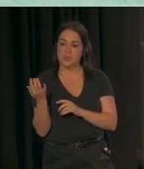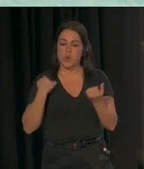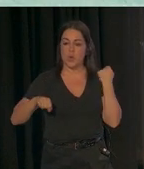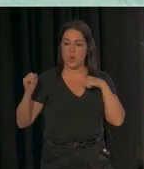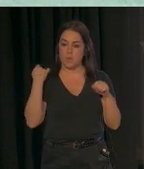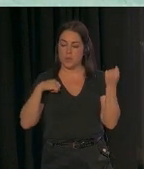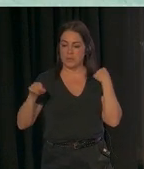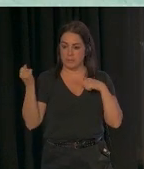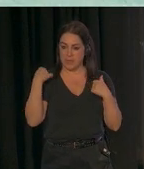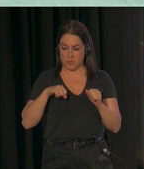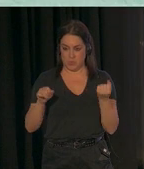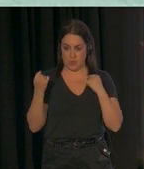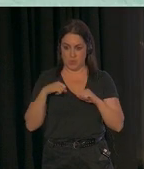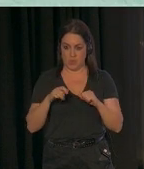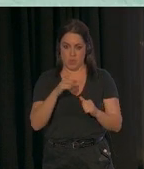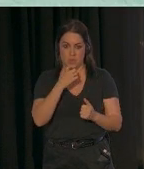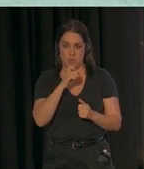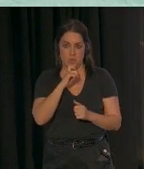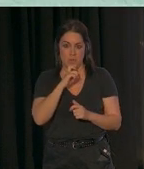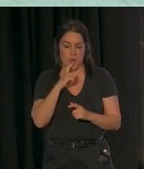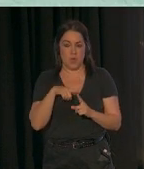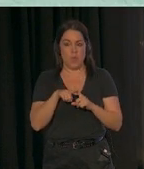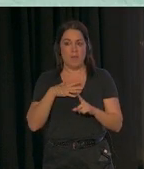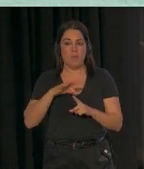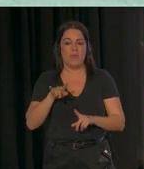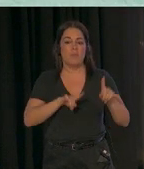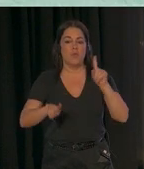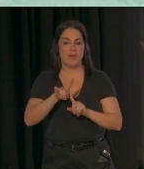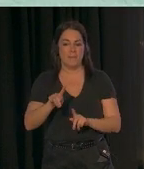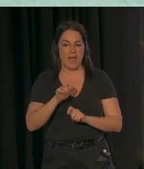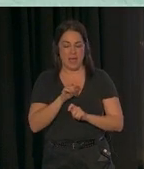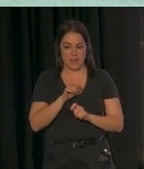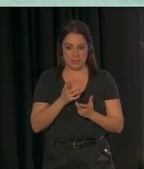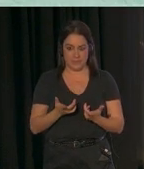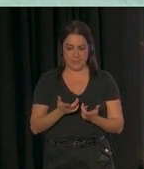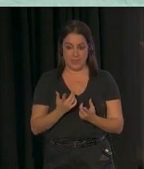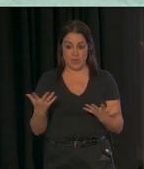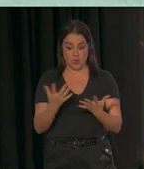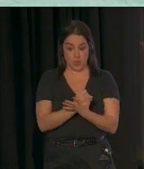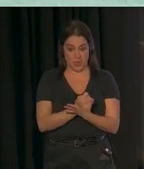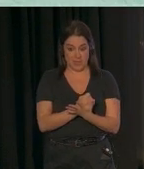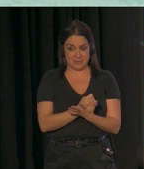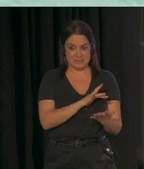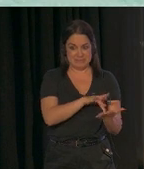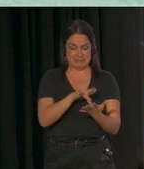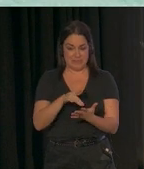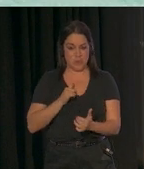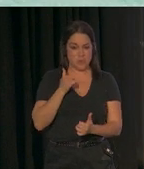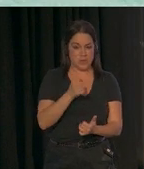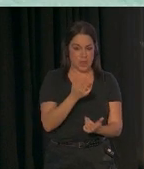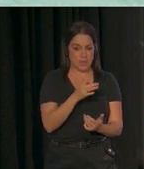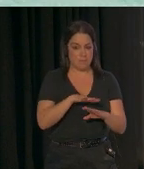problemáticos de los niños. Todas las sesiones incluyen oportunidades para conseguir información